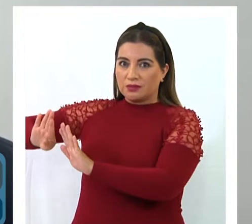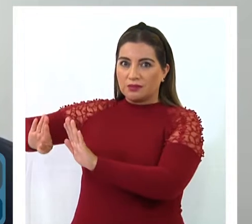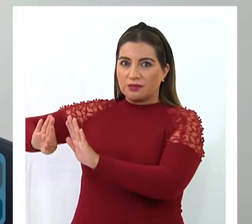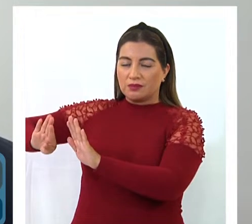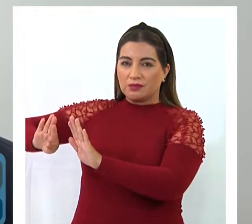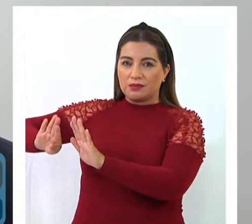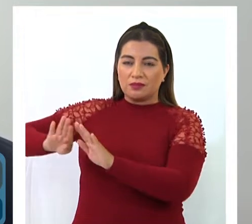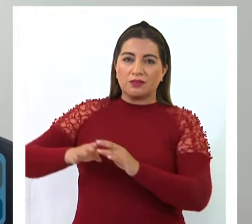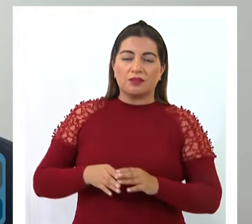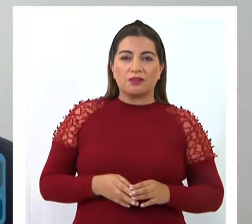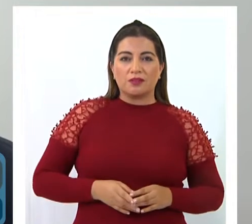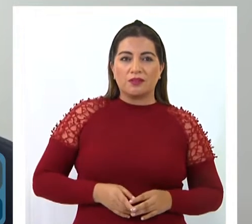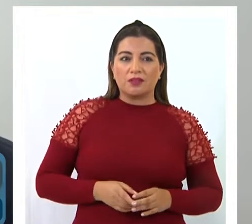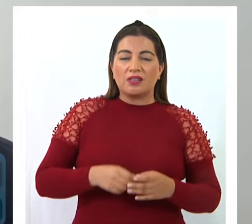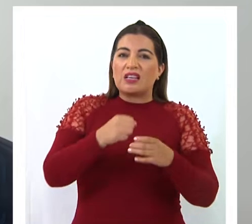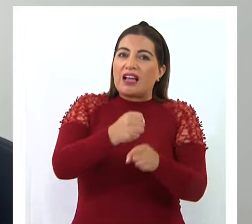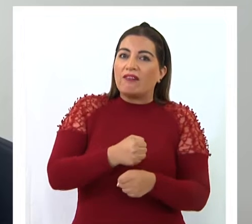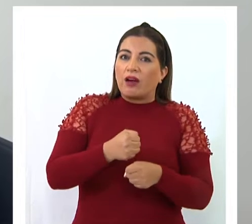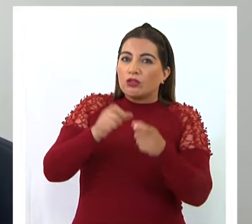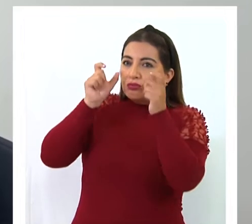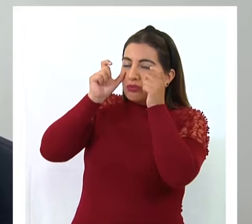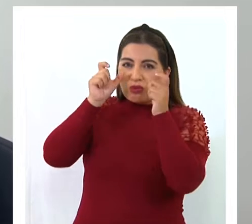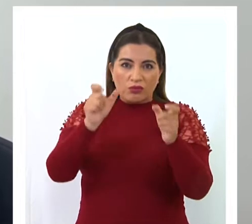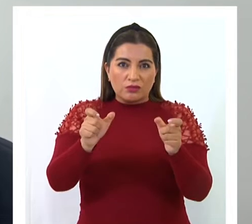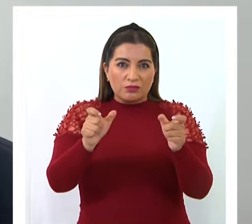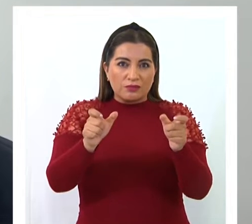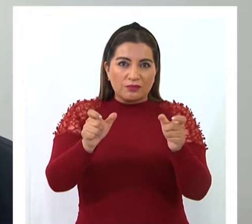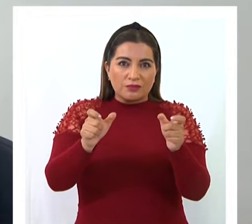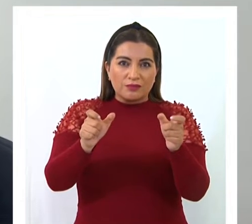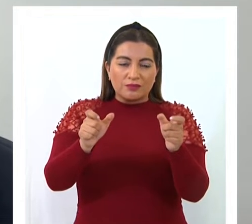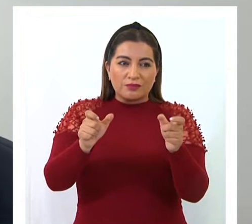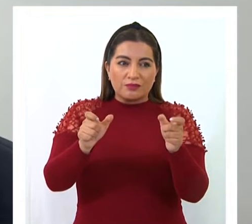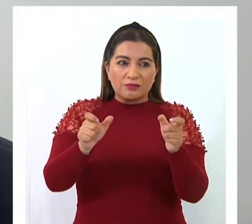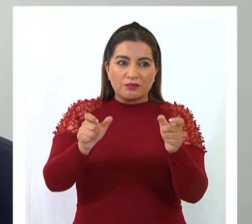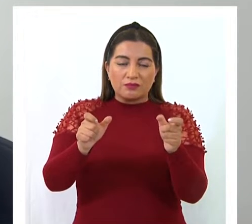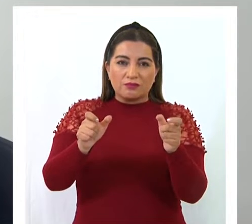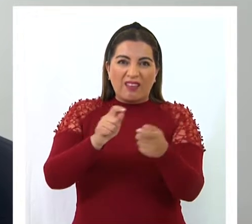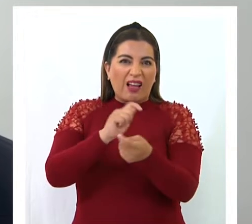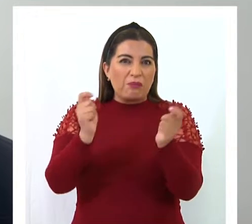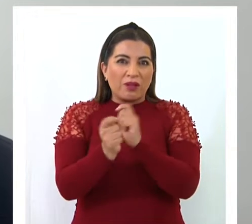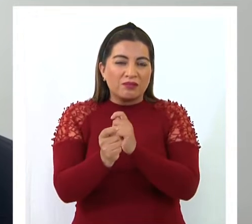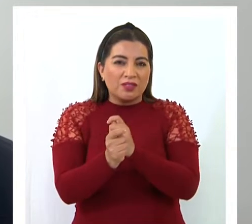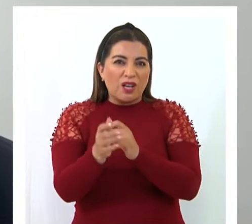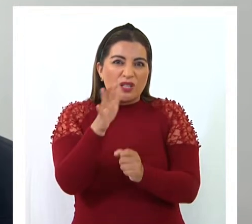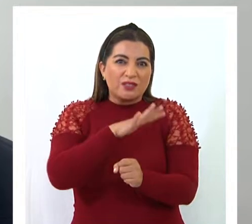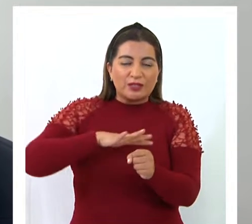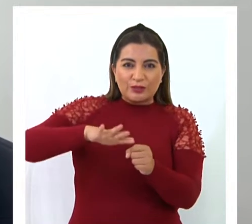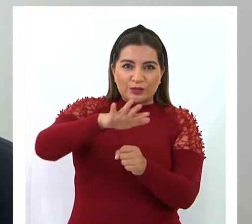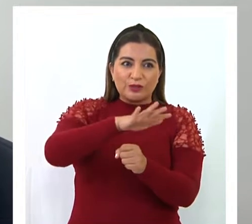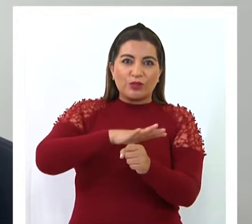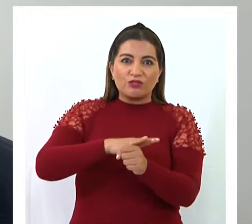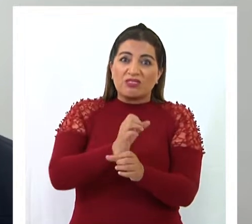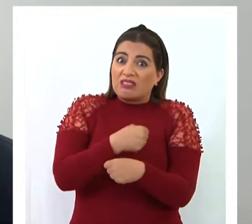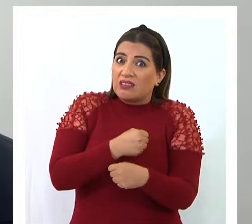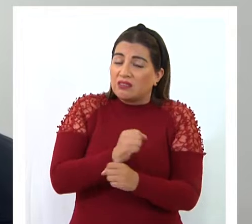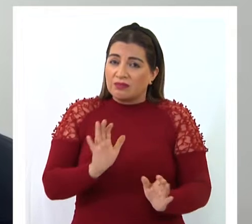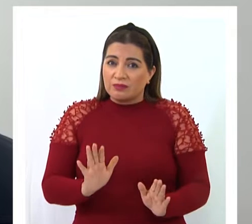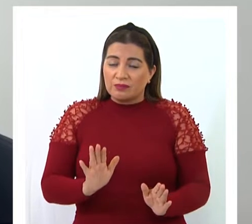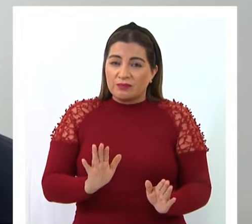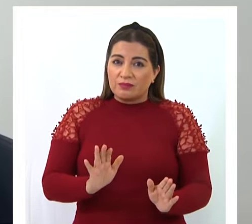el uso de ellos en un patrullaje vaya a revertir una situación de estrés.